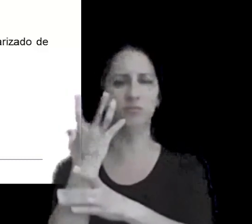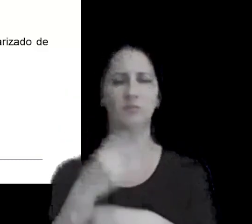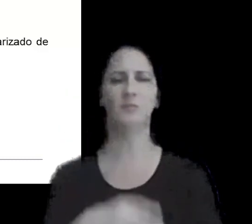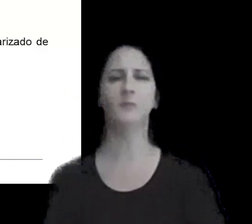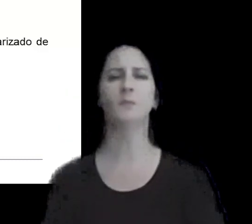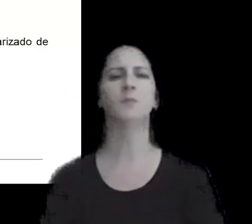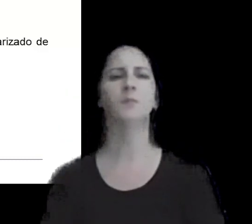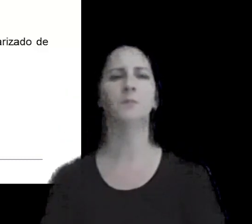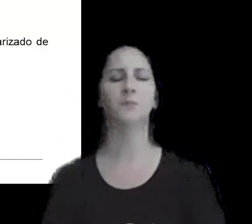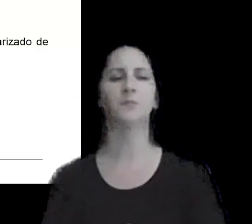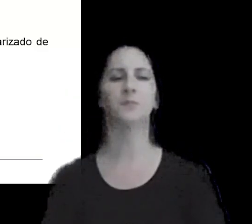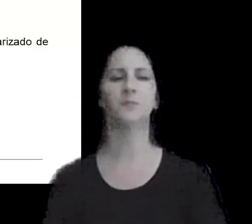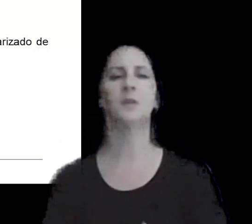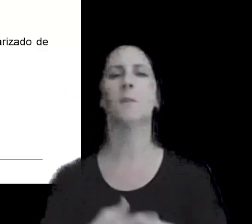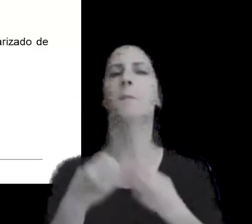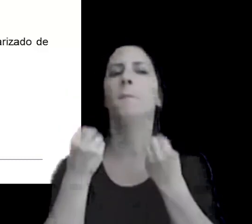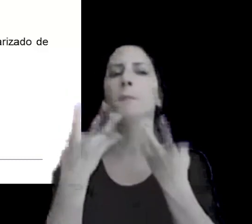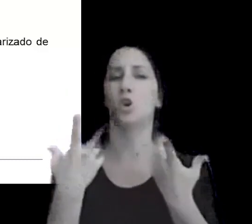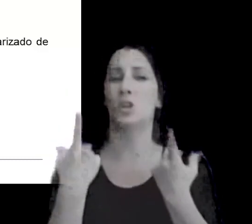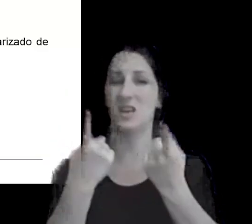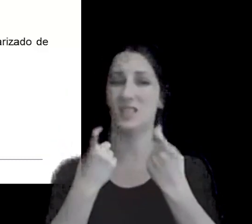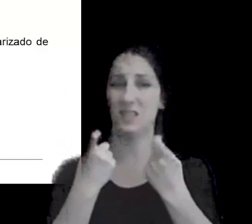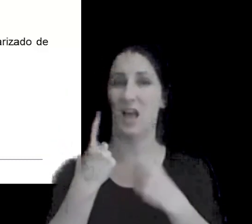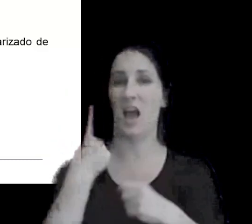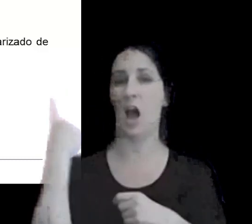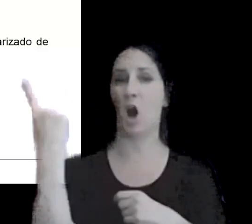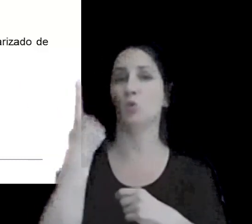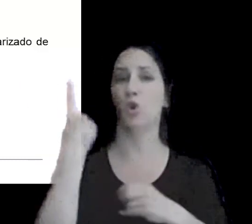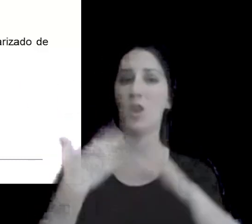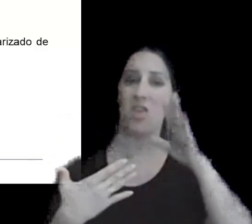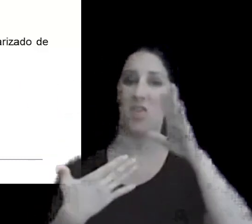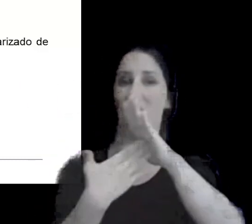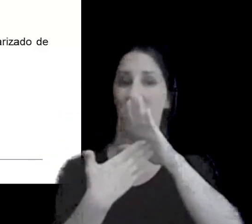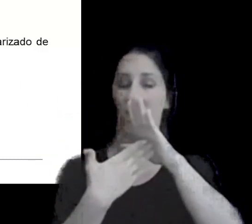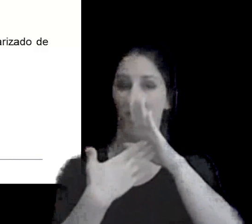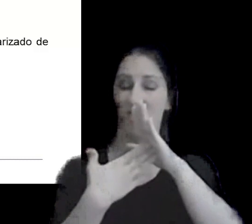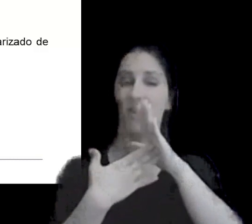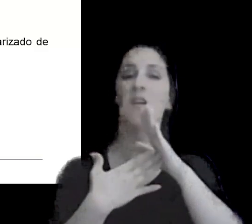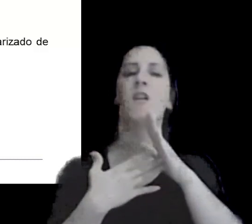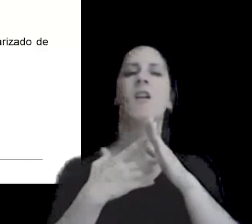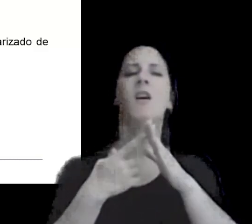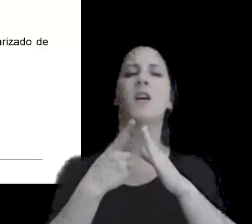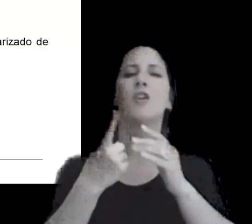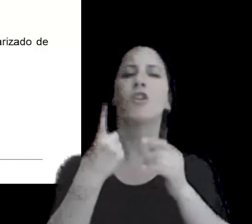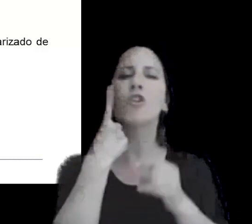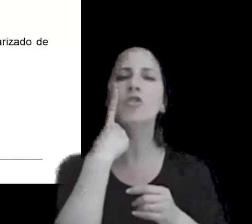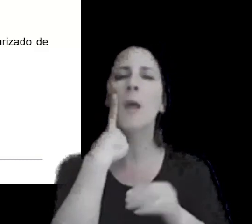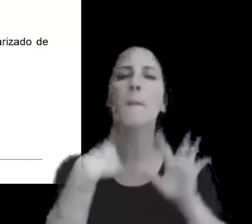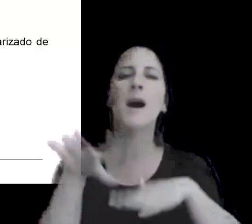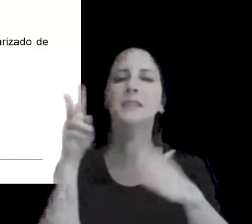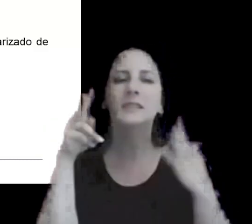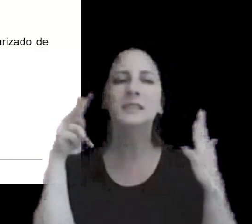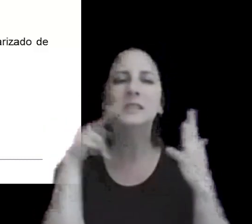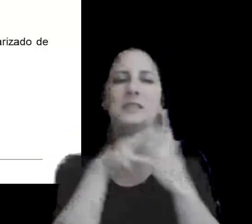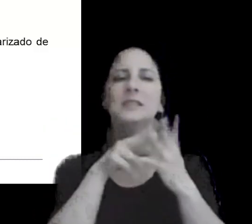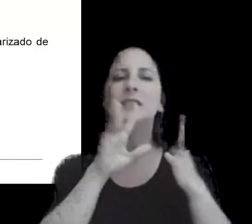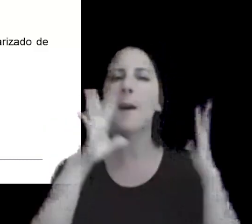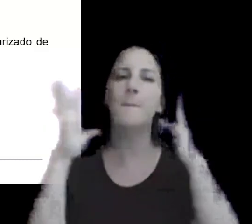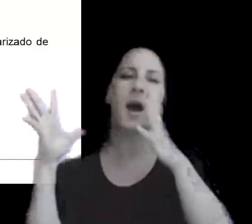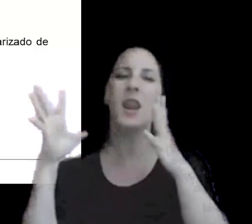consecuencia de la necesidad de las autoridades fiscales de obtener mayor transparencia por parte de los grupos